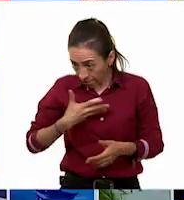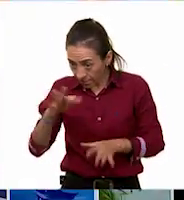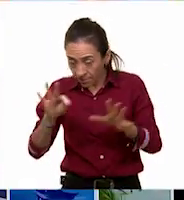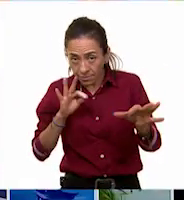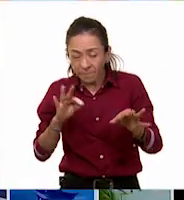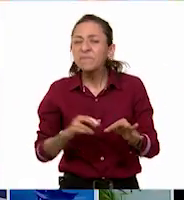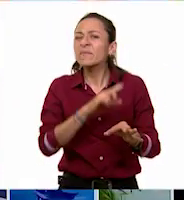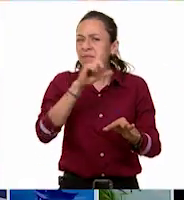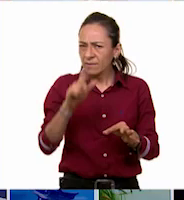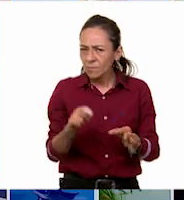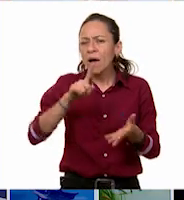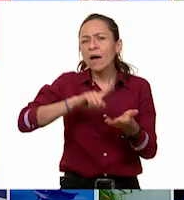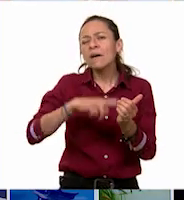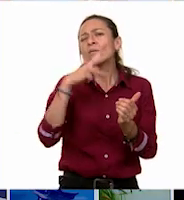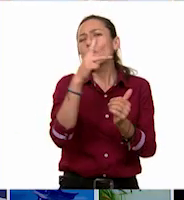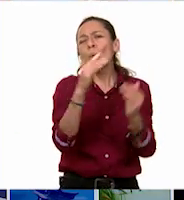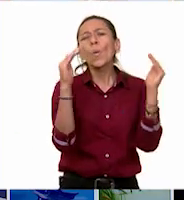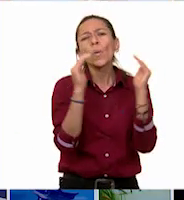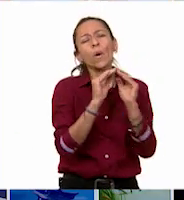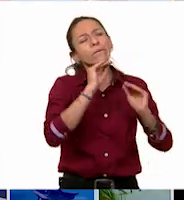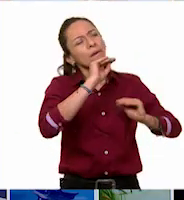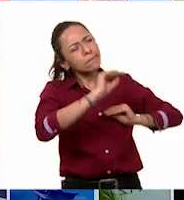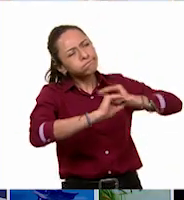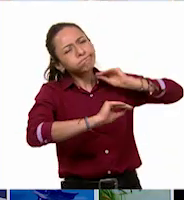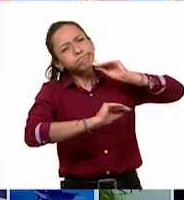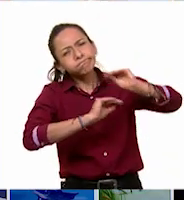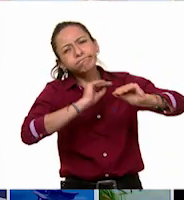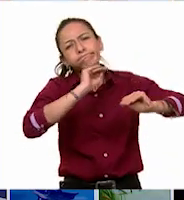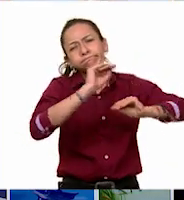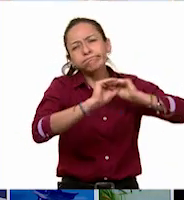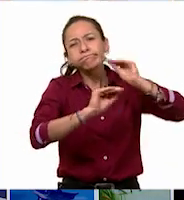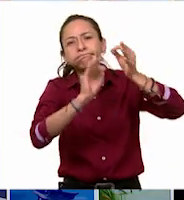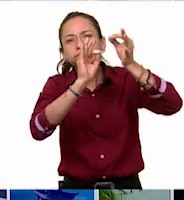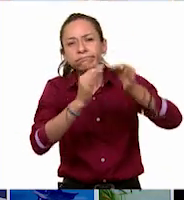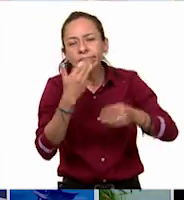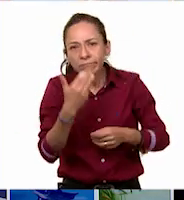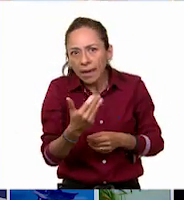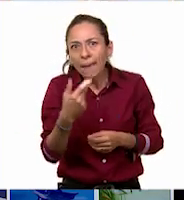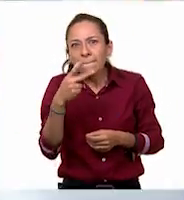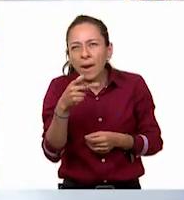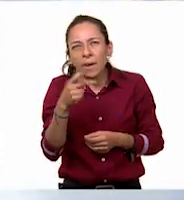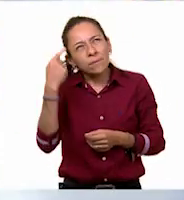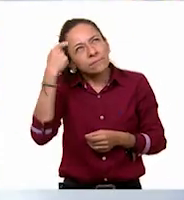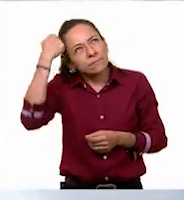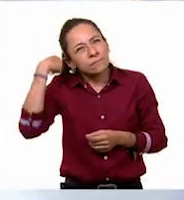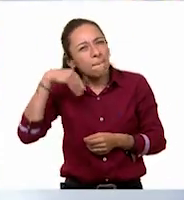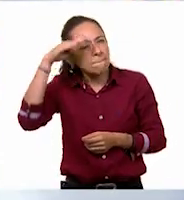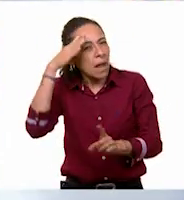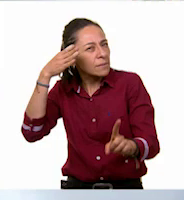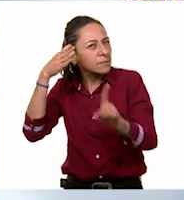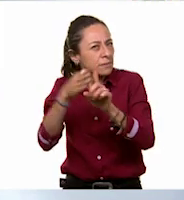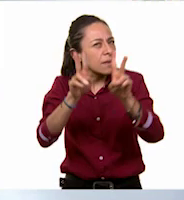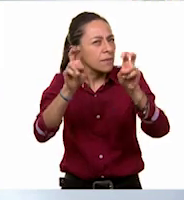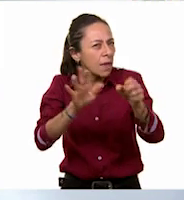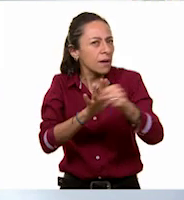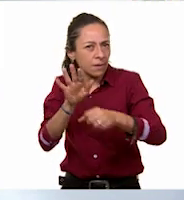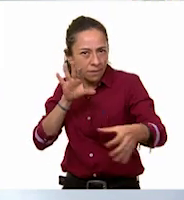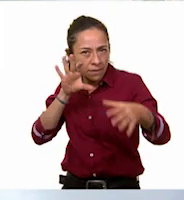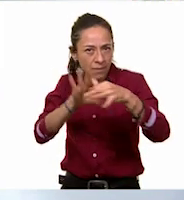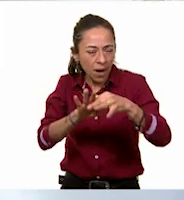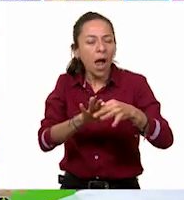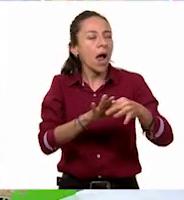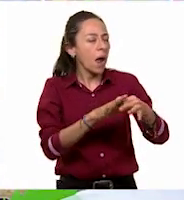colocándolos de acuerdo a las temáticas que ustedes escogen. Así es. En este caso, por ejemplo, observen, tenemos diferentes temáticas